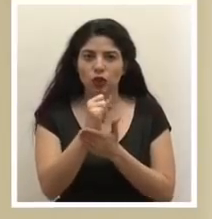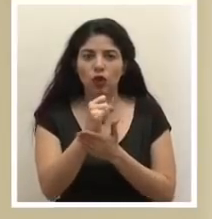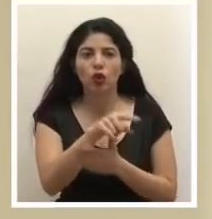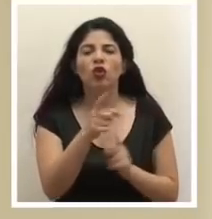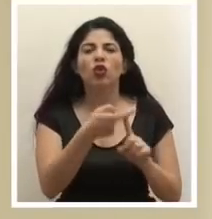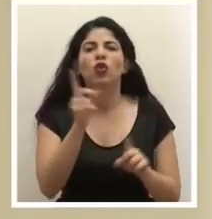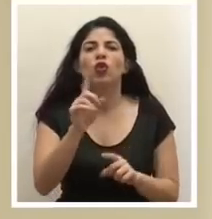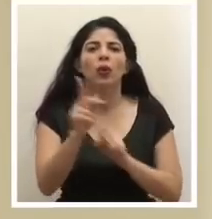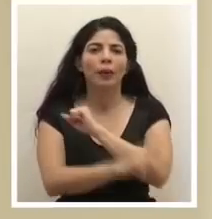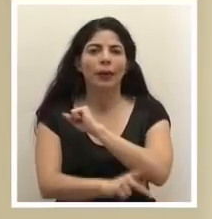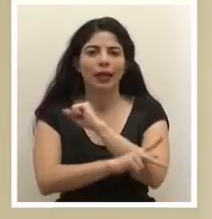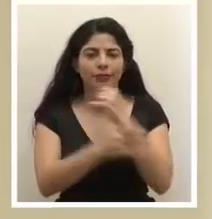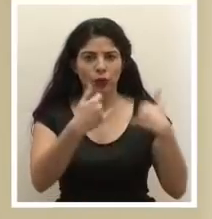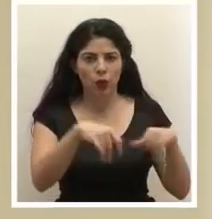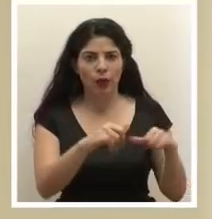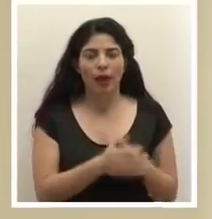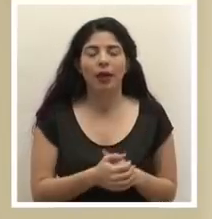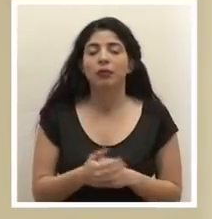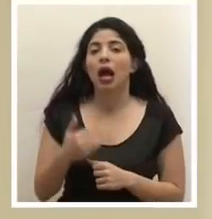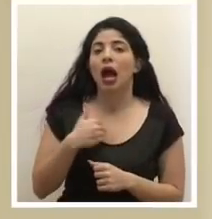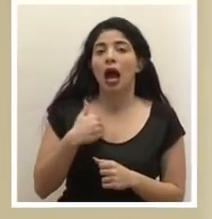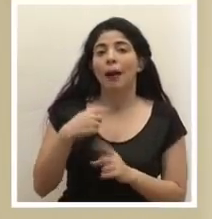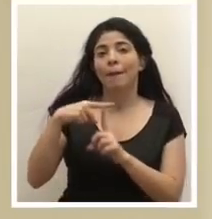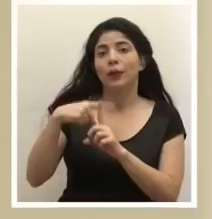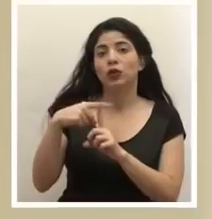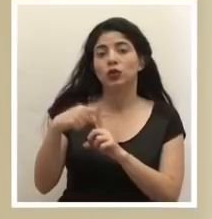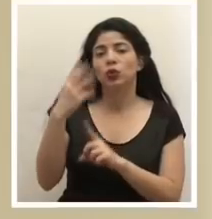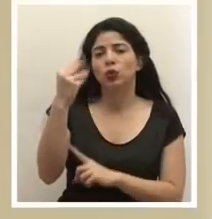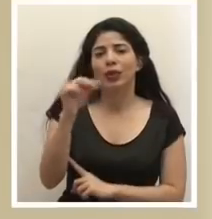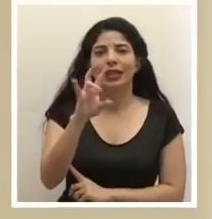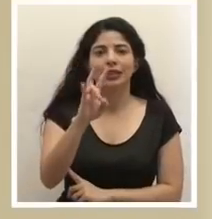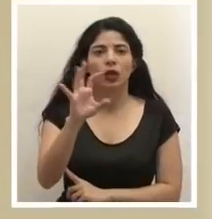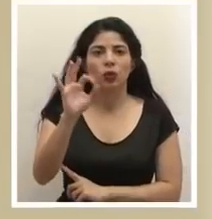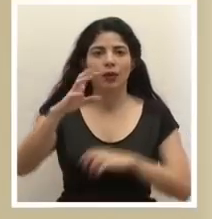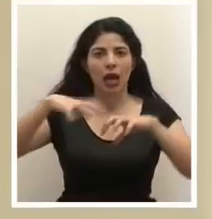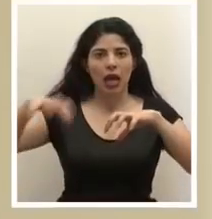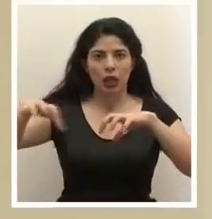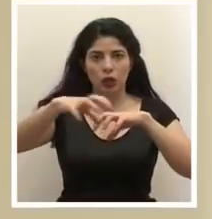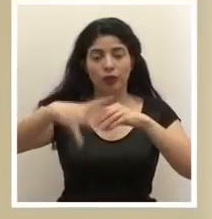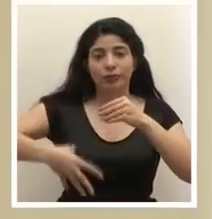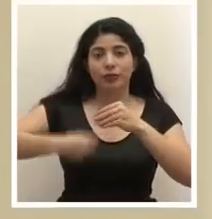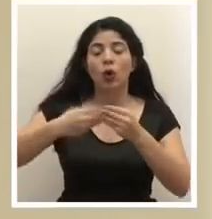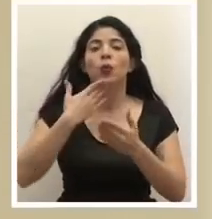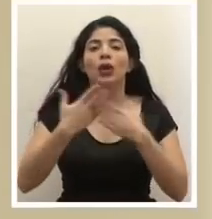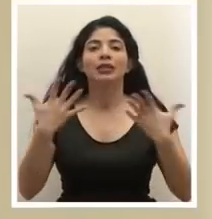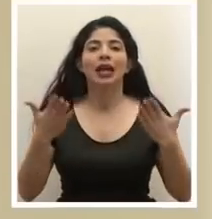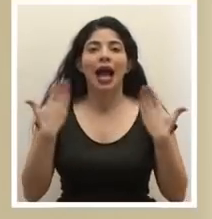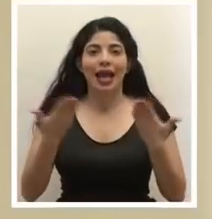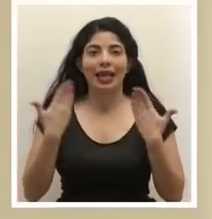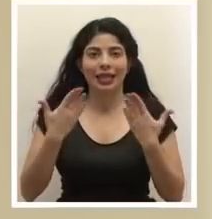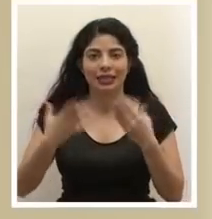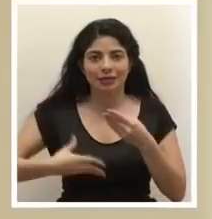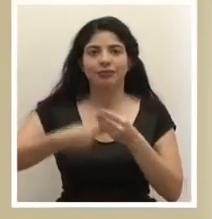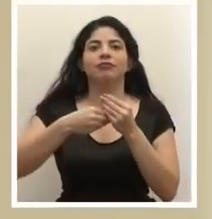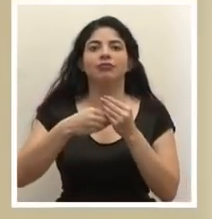nacionalidad. Se contabilizan casos positivos en 79 cantones. Se suma Buenos Aires a la lista de